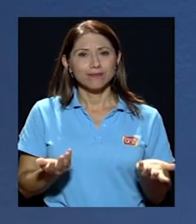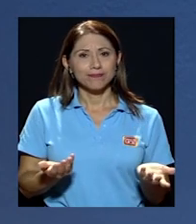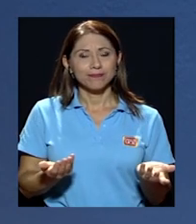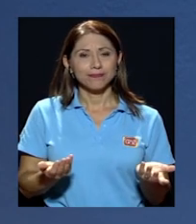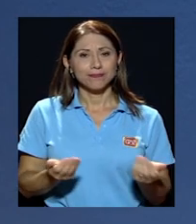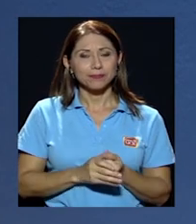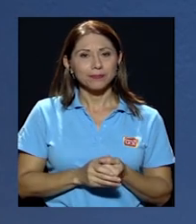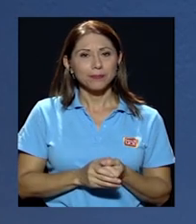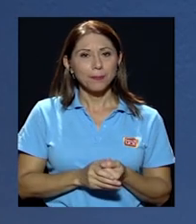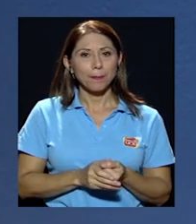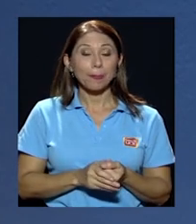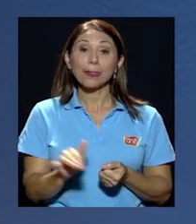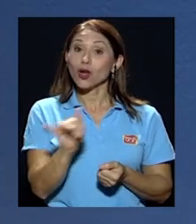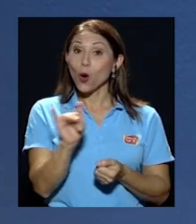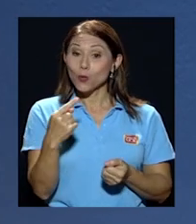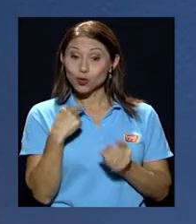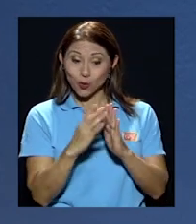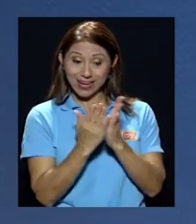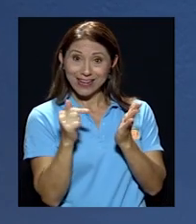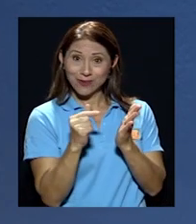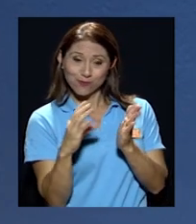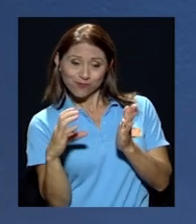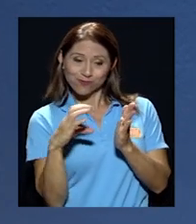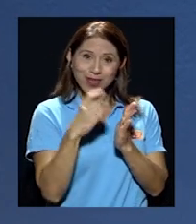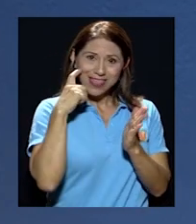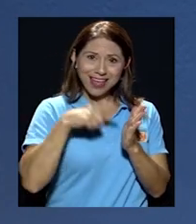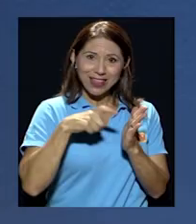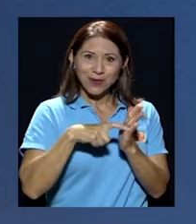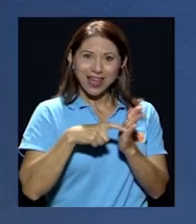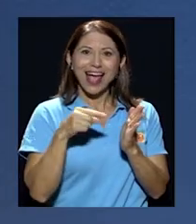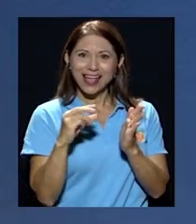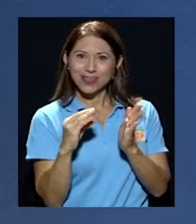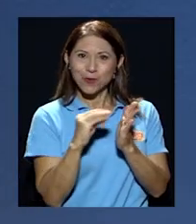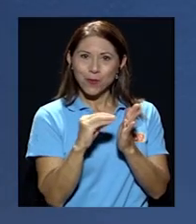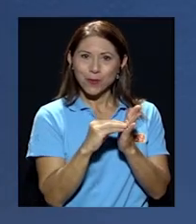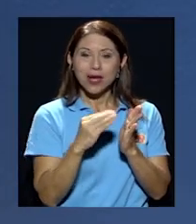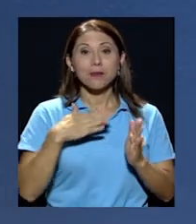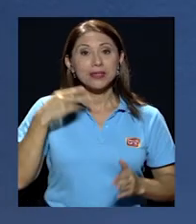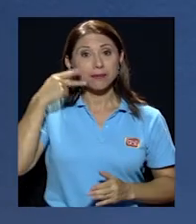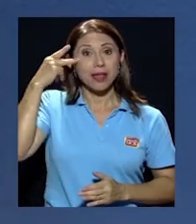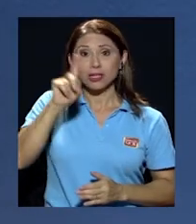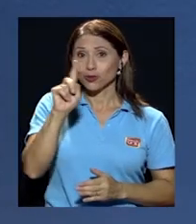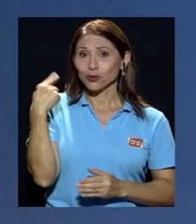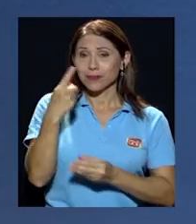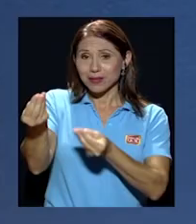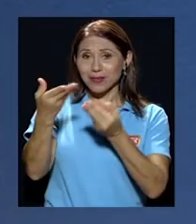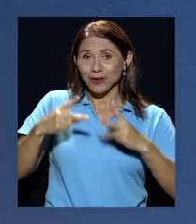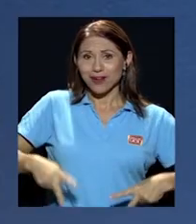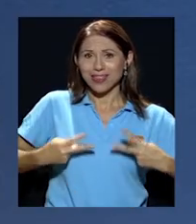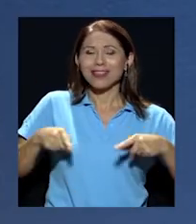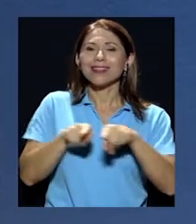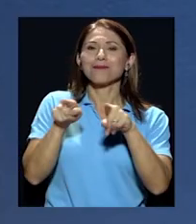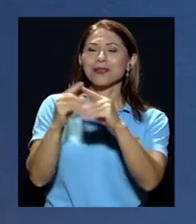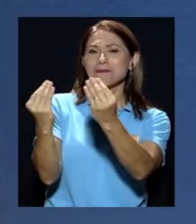Y como pongo yo en la dedicatoria de mi libro, mis padres no solamente me dieron la vida, sino que me enseñaron a